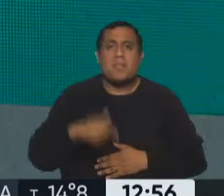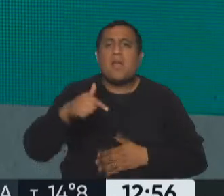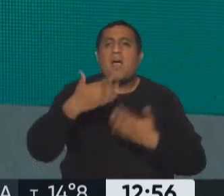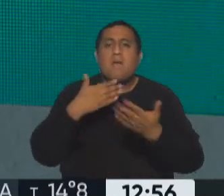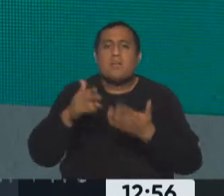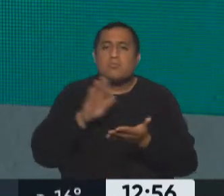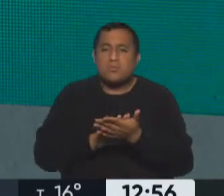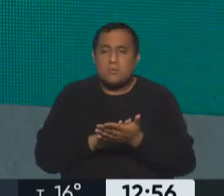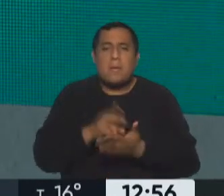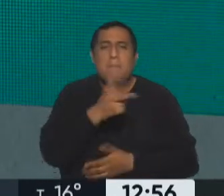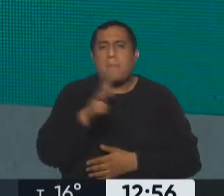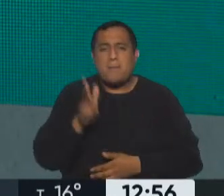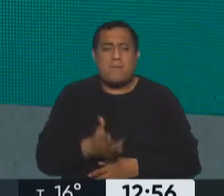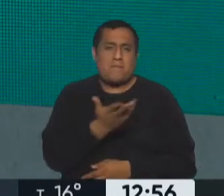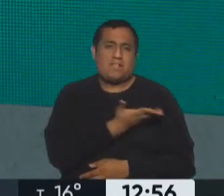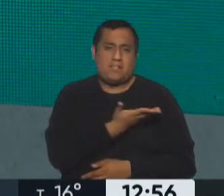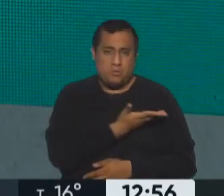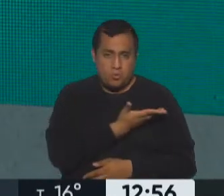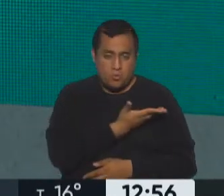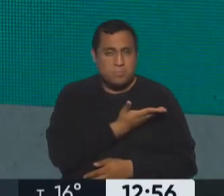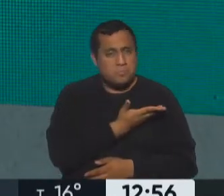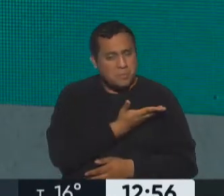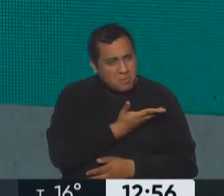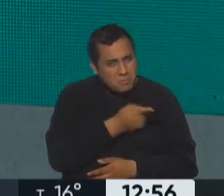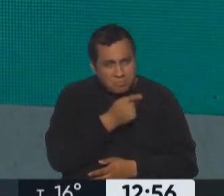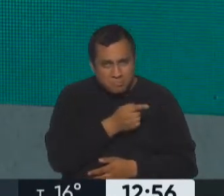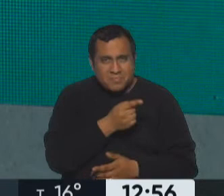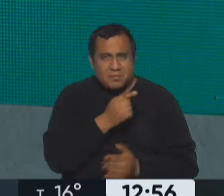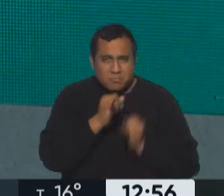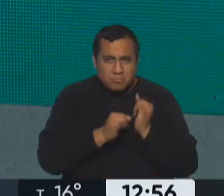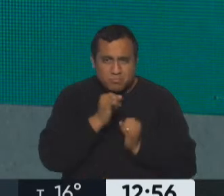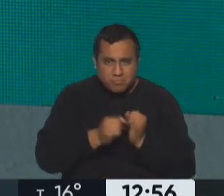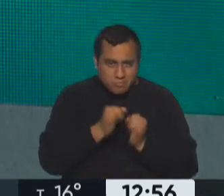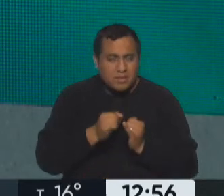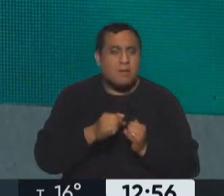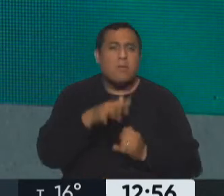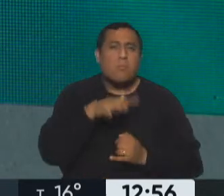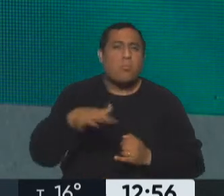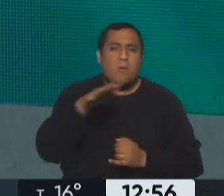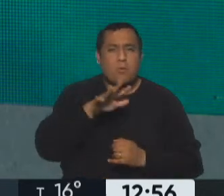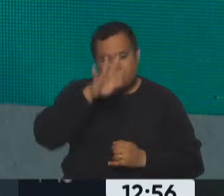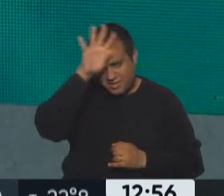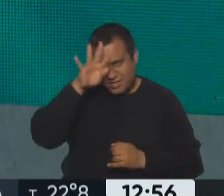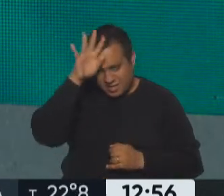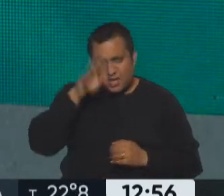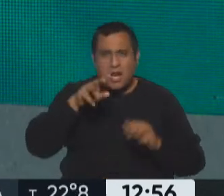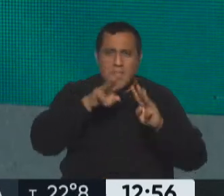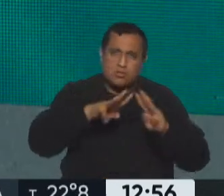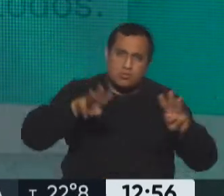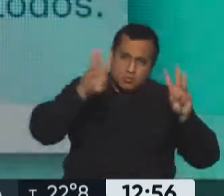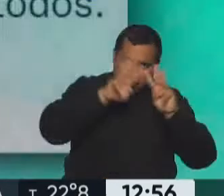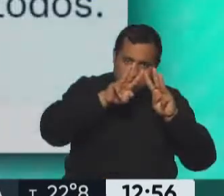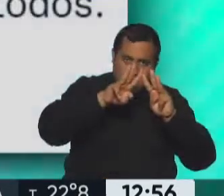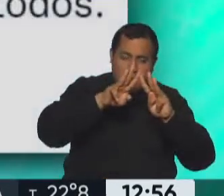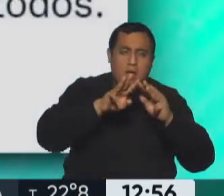este caso del Papa Francisco, porque, bueno, hablábamos con Sandra de las reivindicaciones de los pueblos indígenas, de las Naciones Unidas, y esto